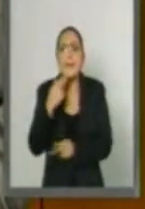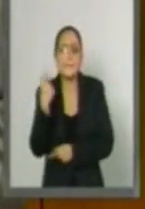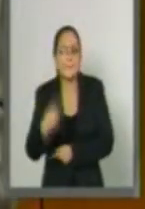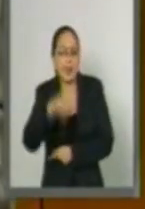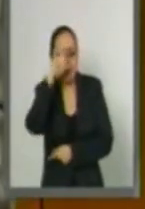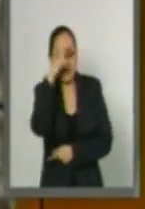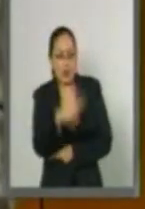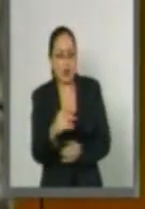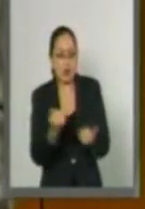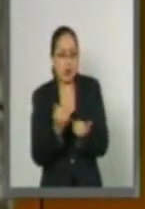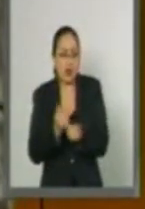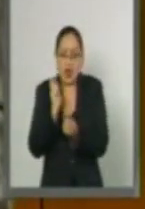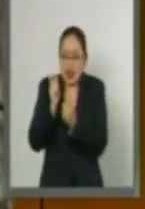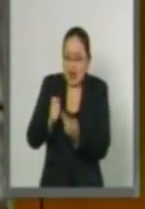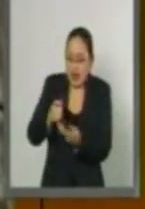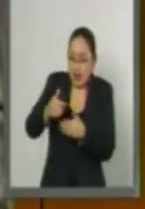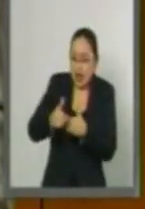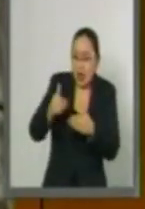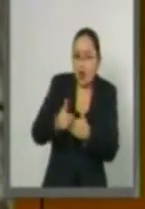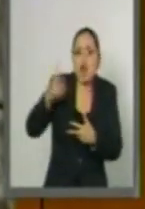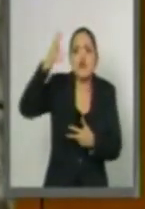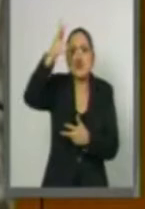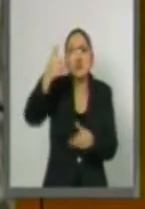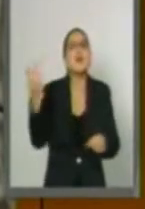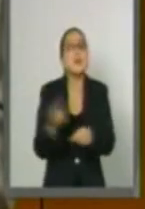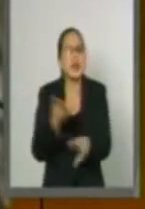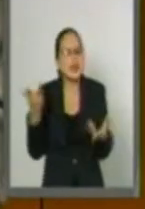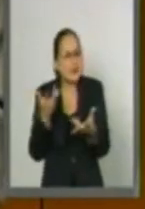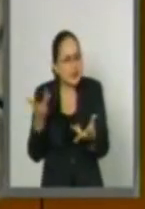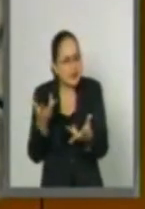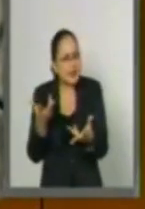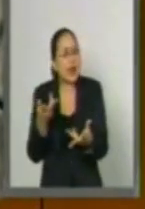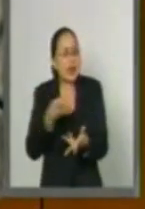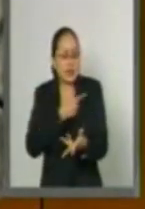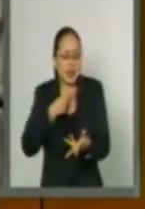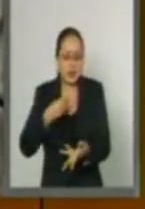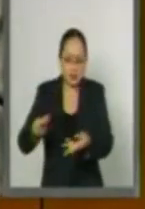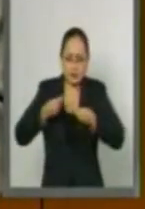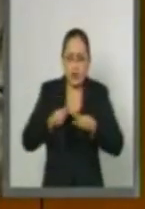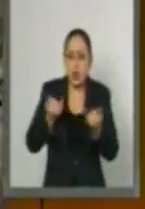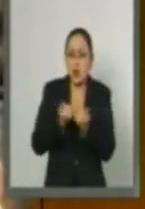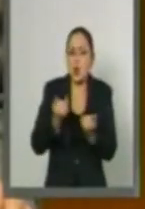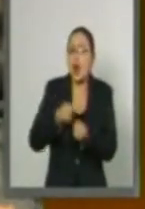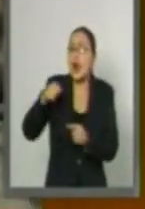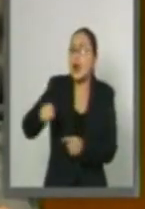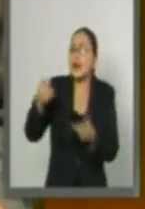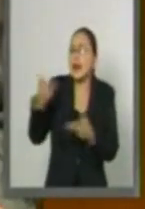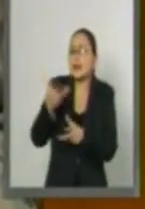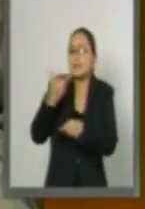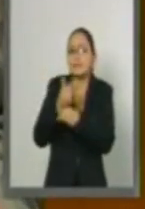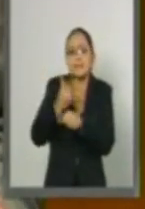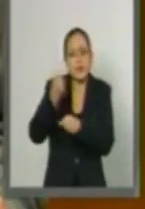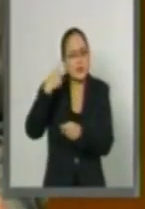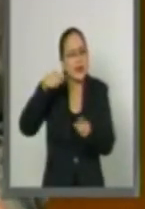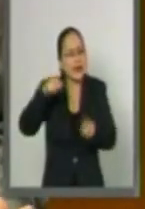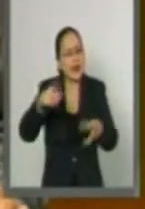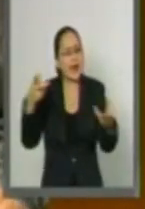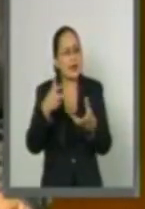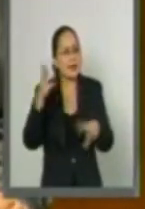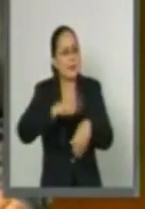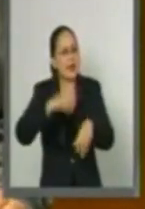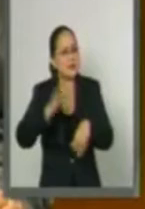y sus perspectivas a corto o largo plazo, además de las medidas llevadas a cabo para incrementar su